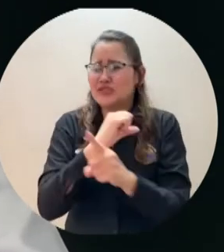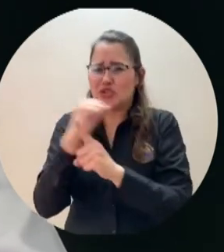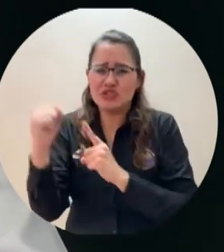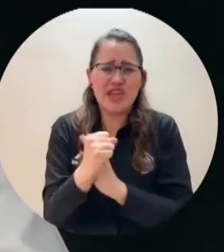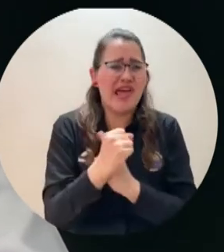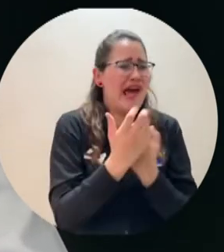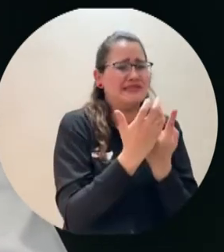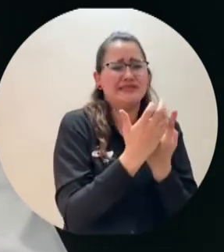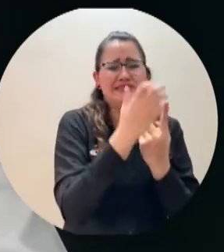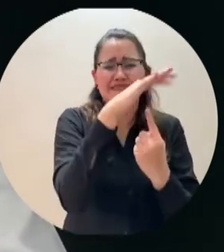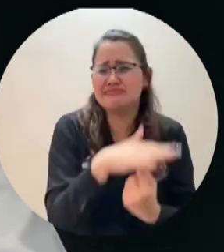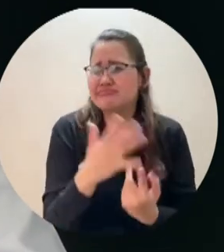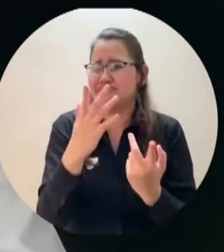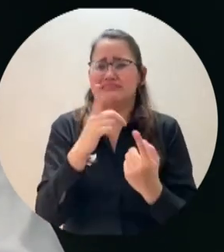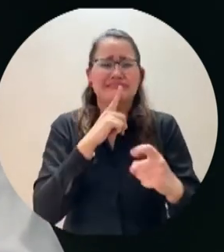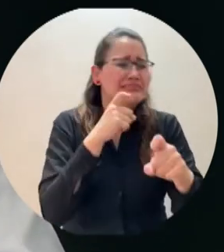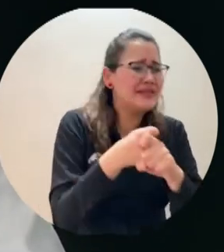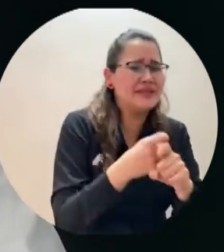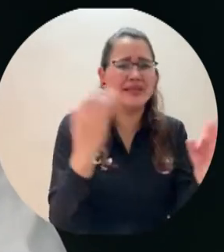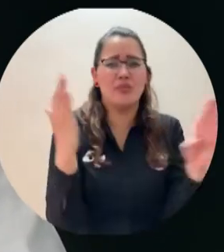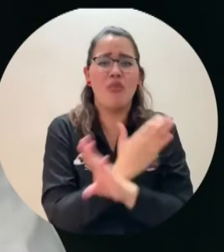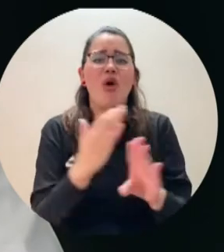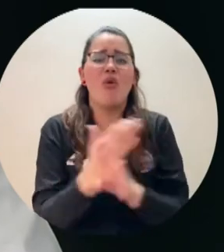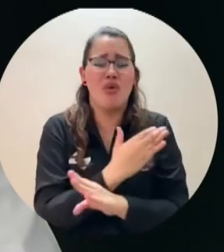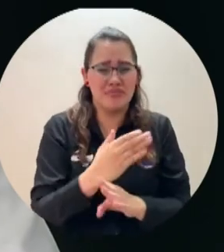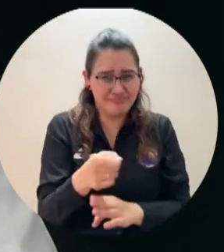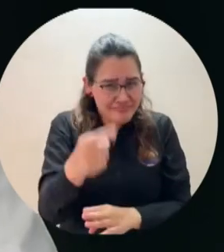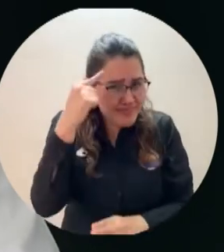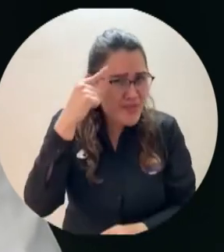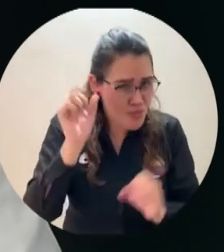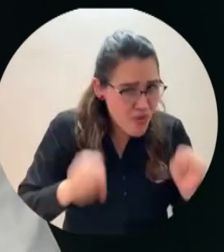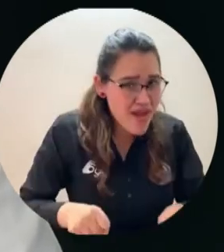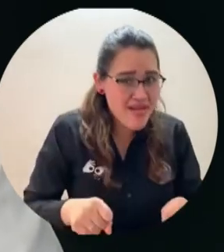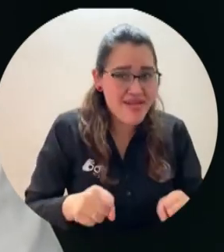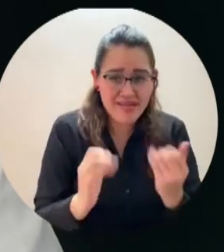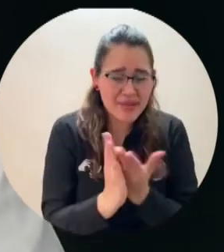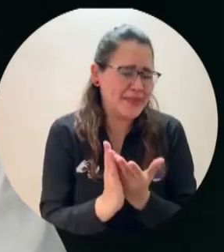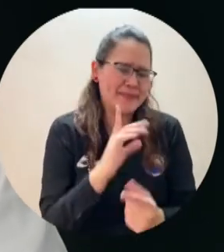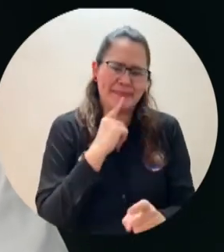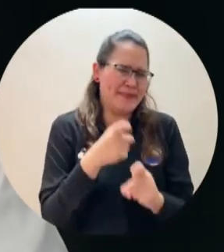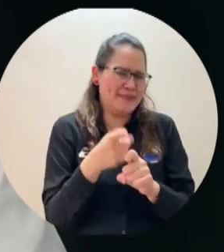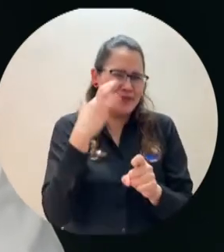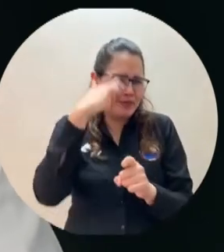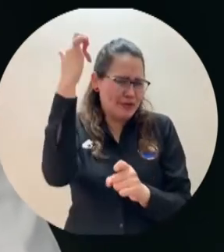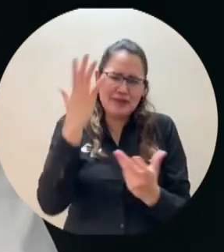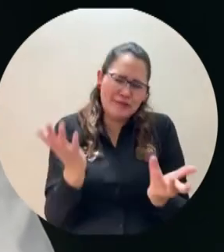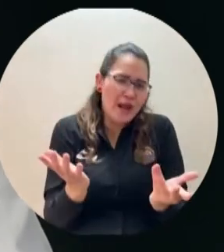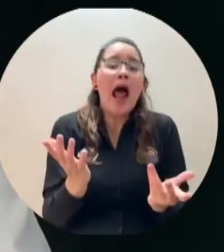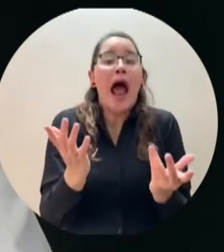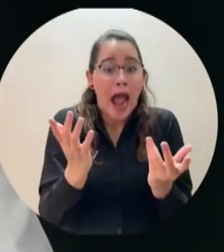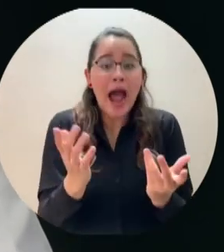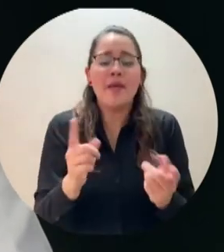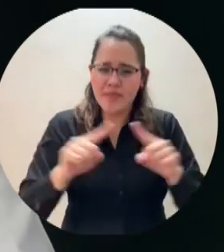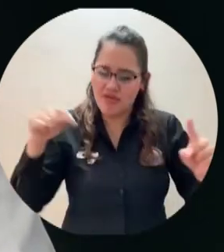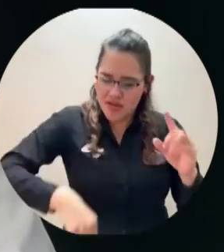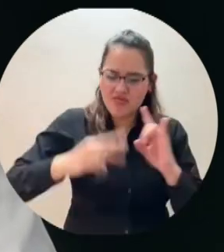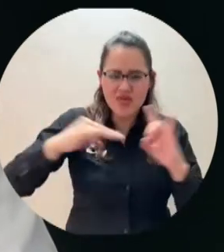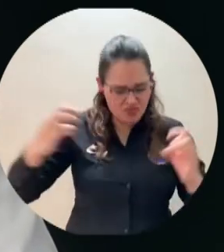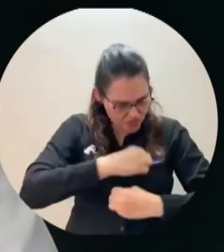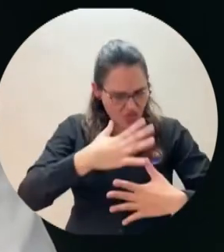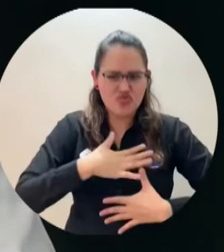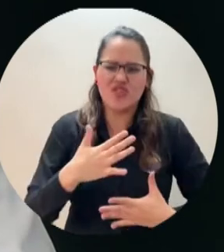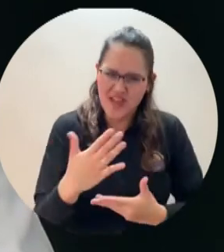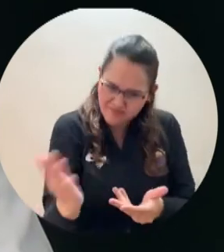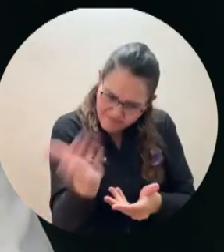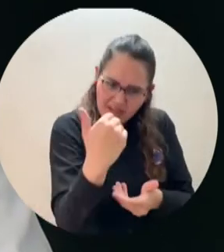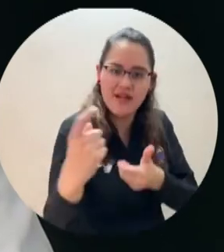existen en los territorios. En tal sentido, debemos exigir a nuestros gobernantes soluciones de fondo, ejercer nuestro derecho a la